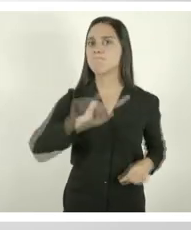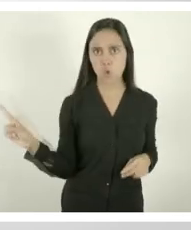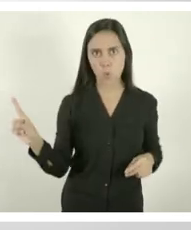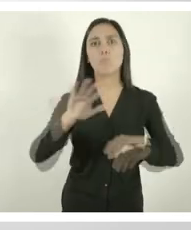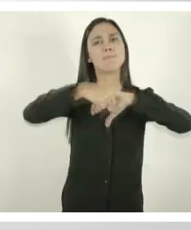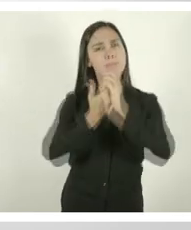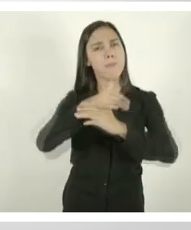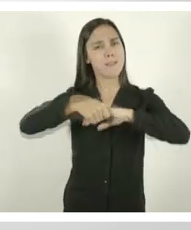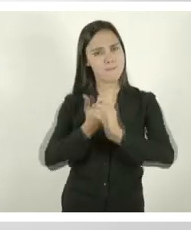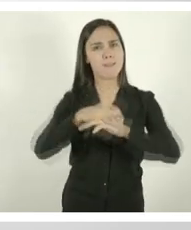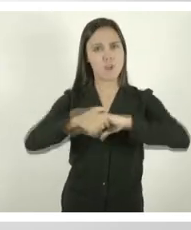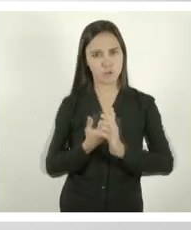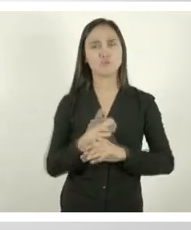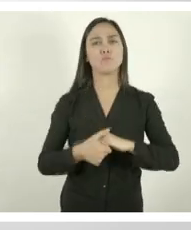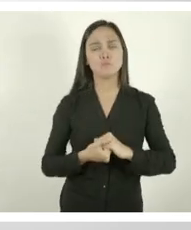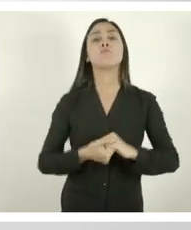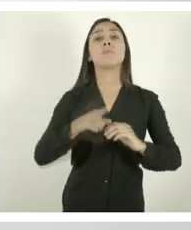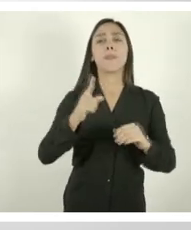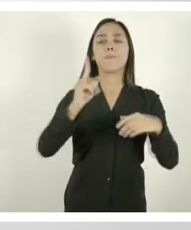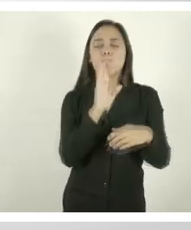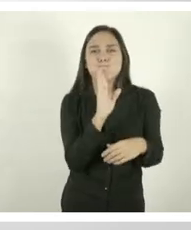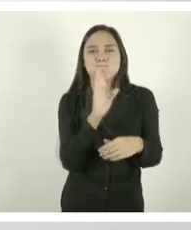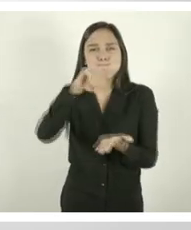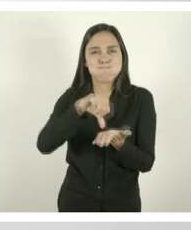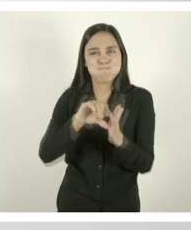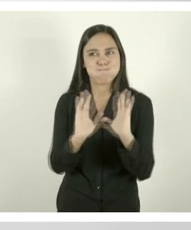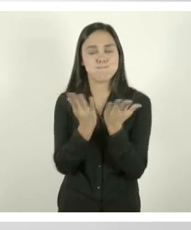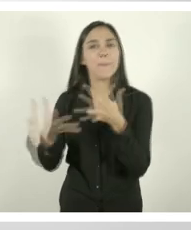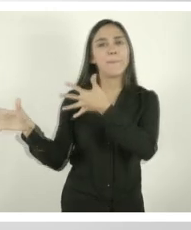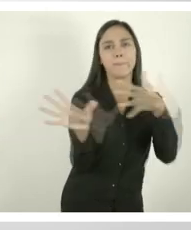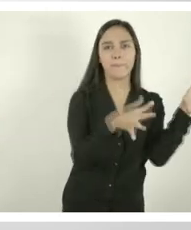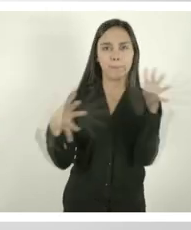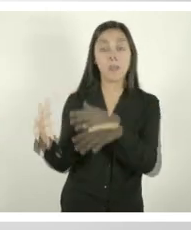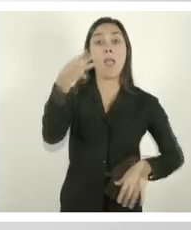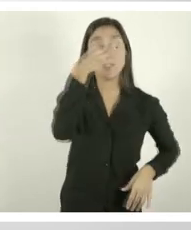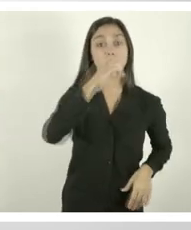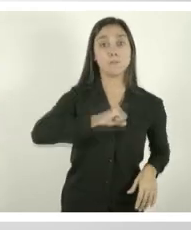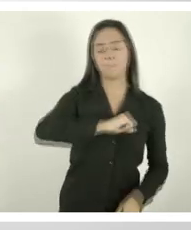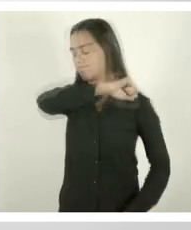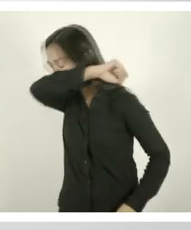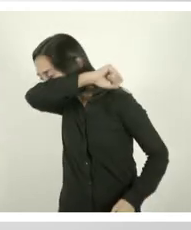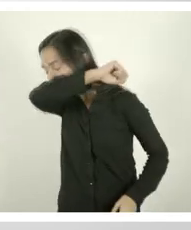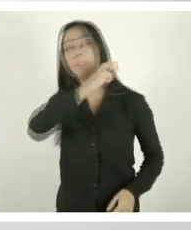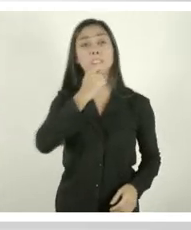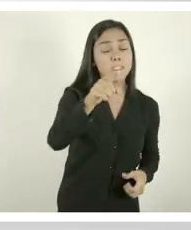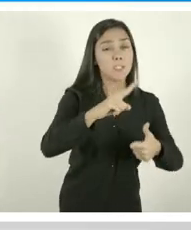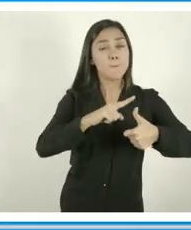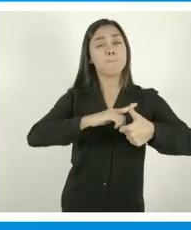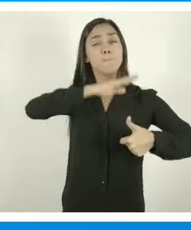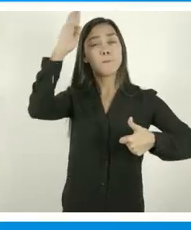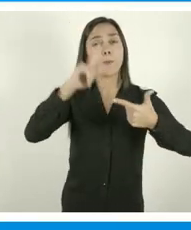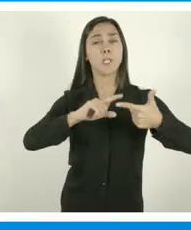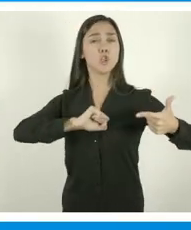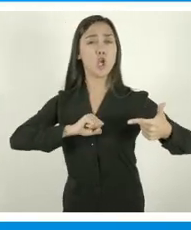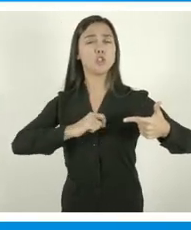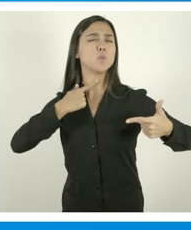Lavate las manos frecuentemente con agua y jabón, ventila los ambientes y cubrite con el pliegue del codo al toser o estornudar. Si